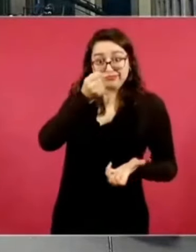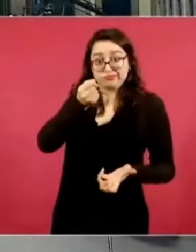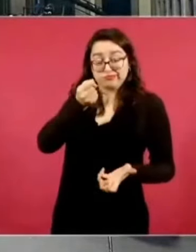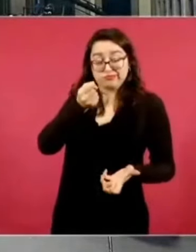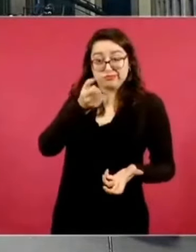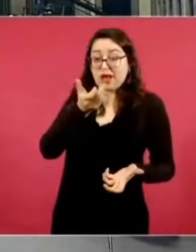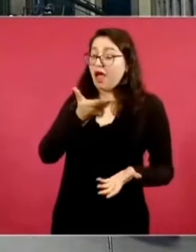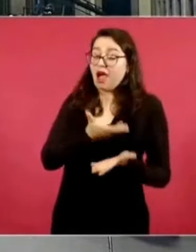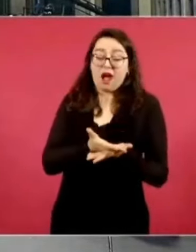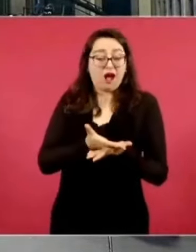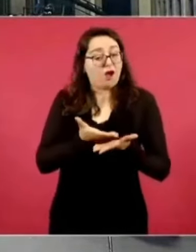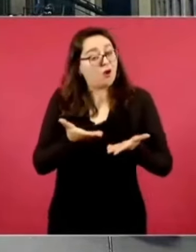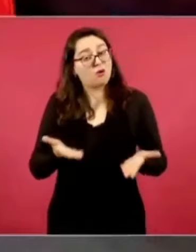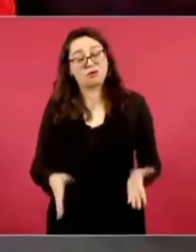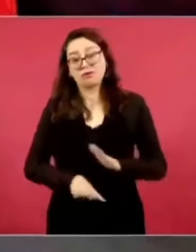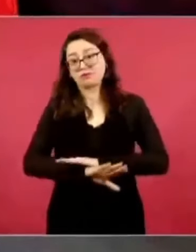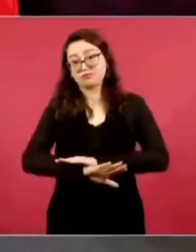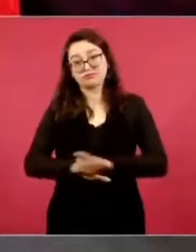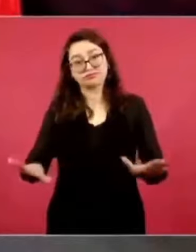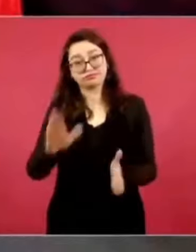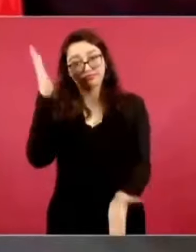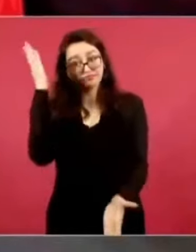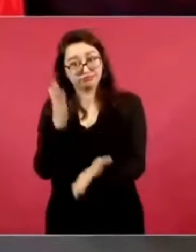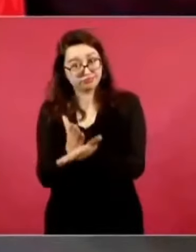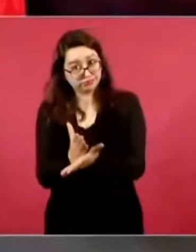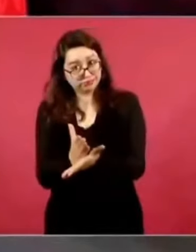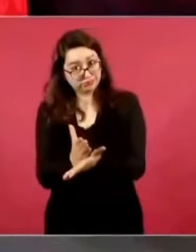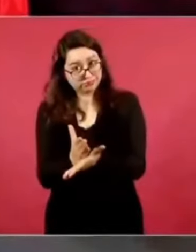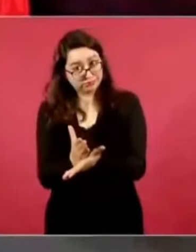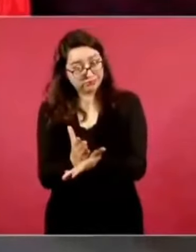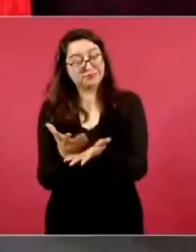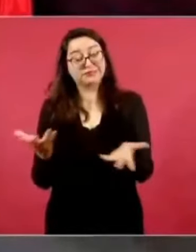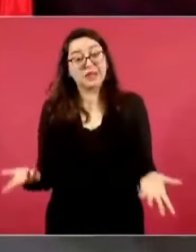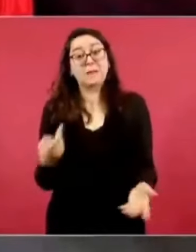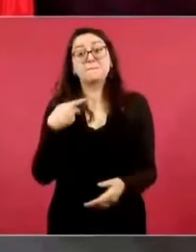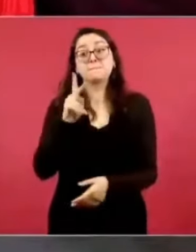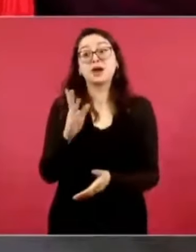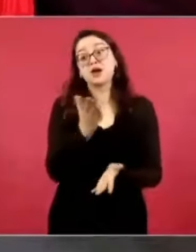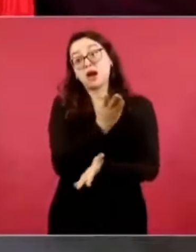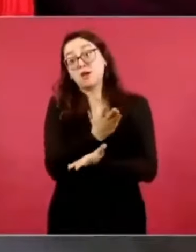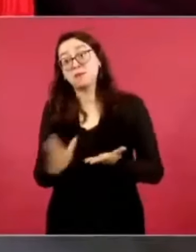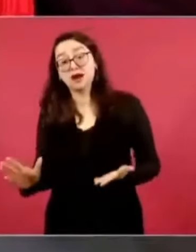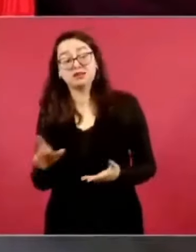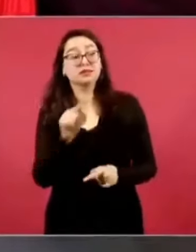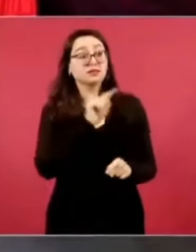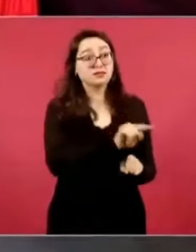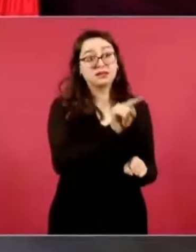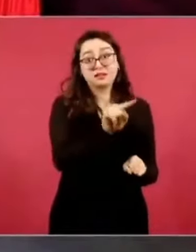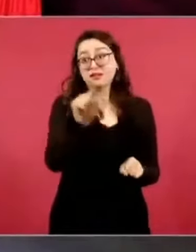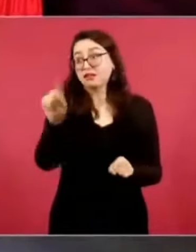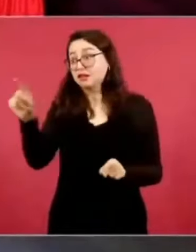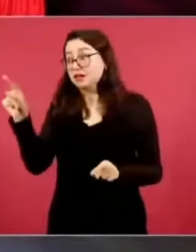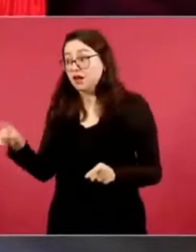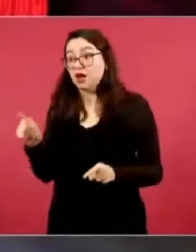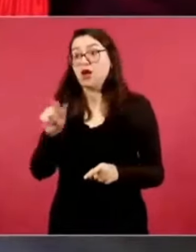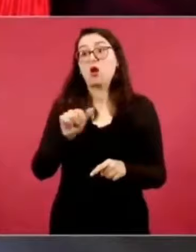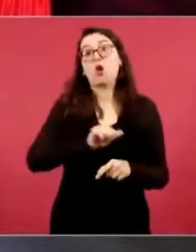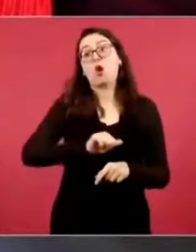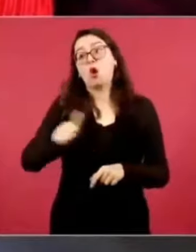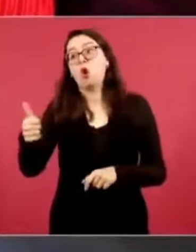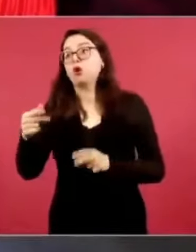Muchos de ellos tienen otros negocios, otras empresas. Y es ahí